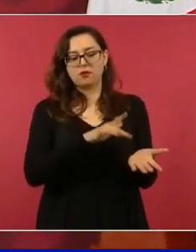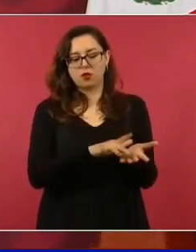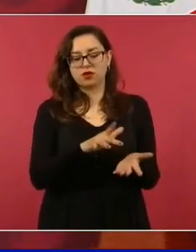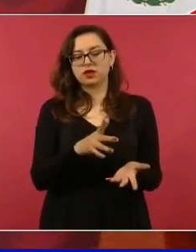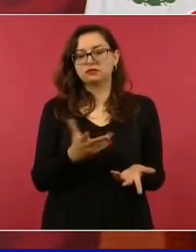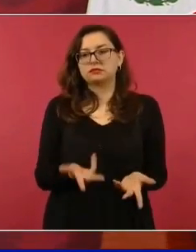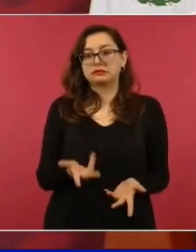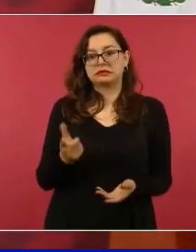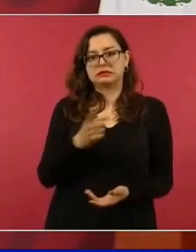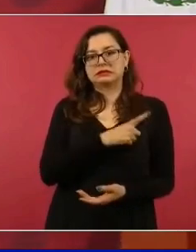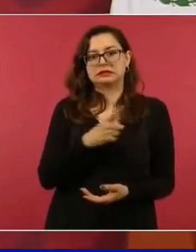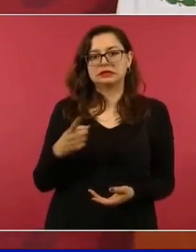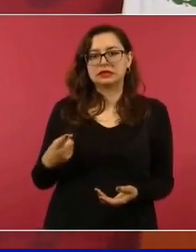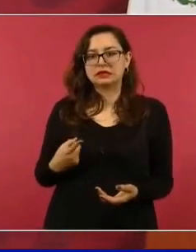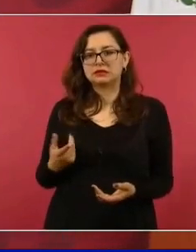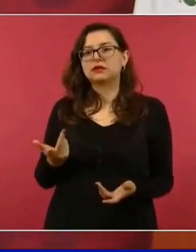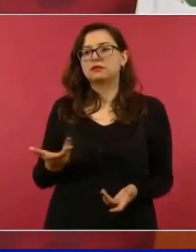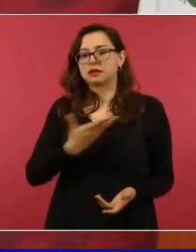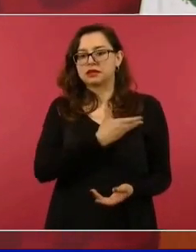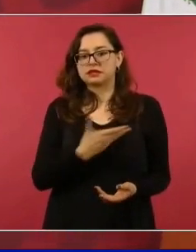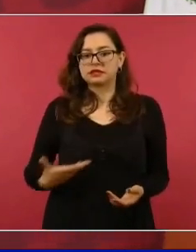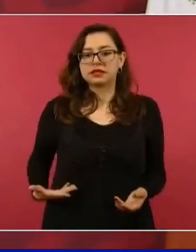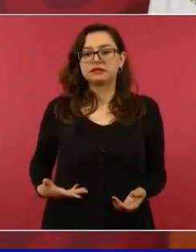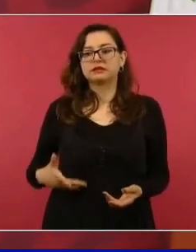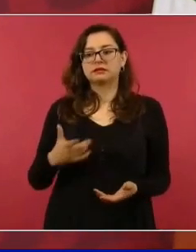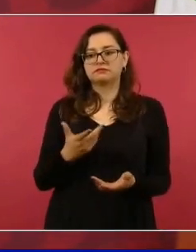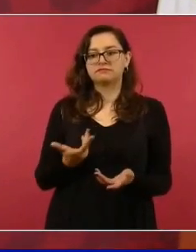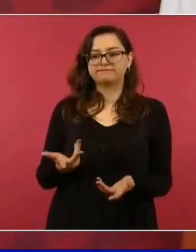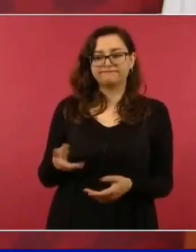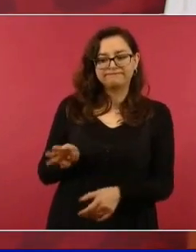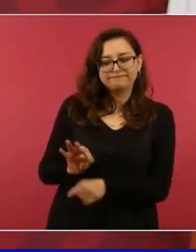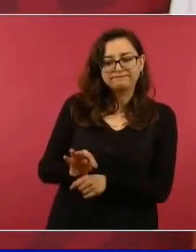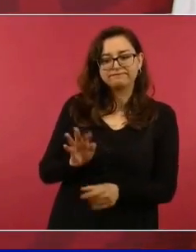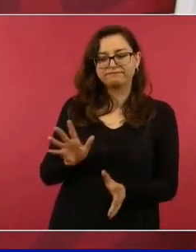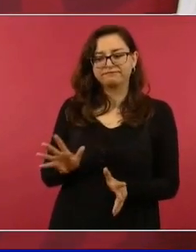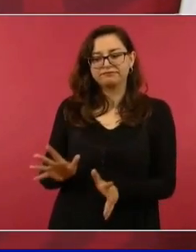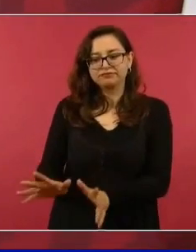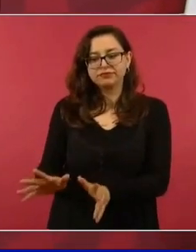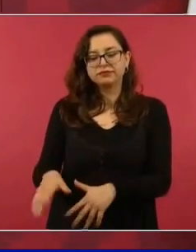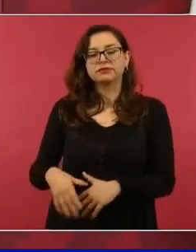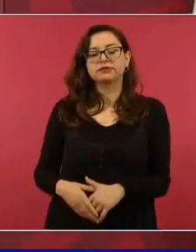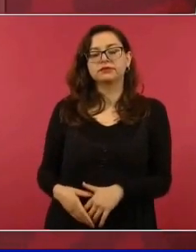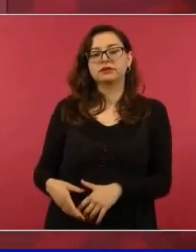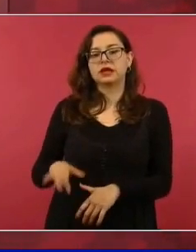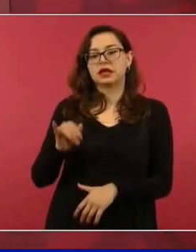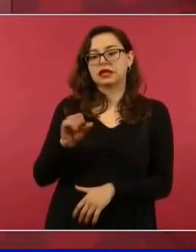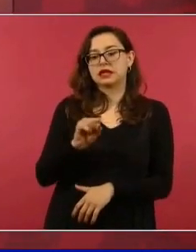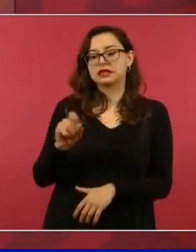recomendó a la maestra del pago a Issste,